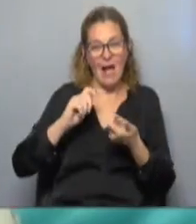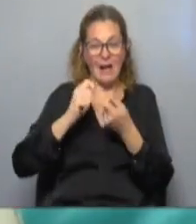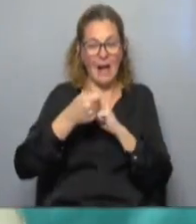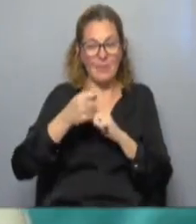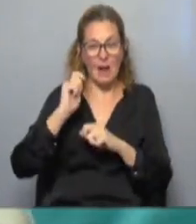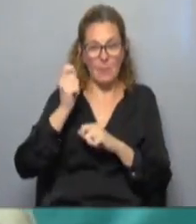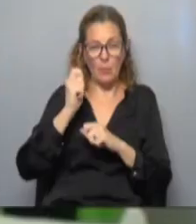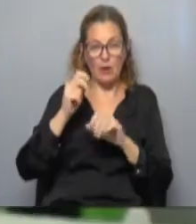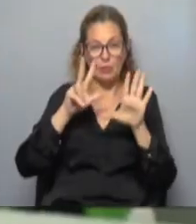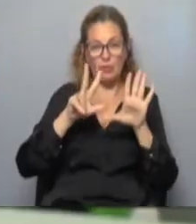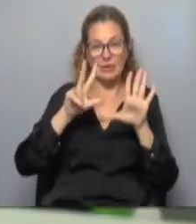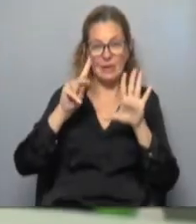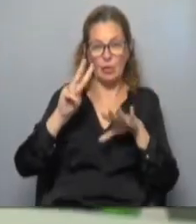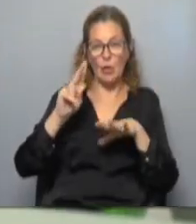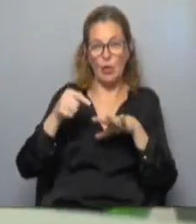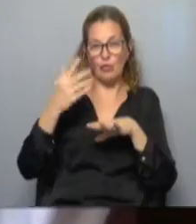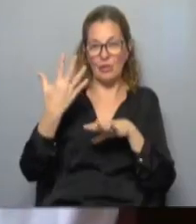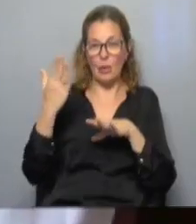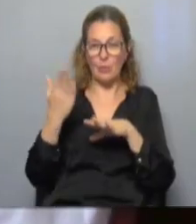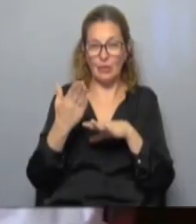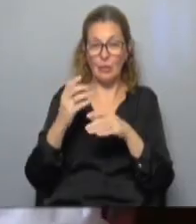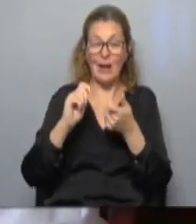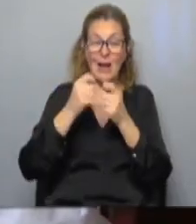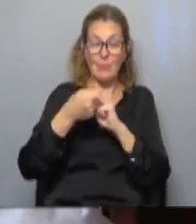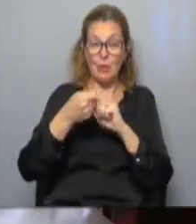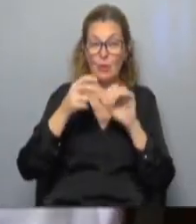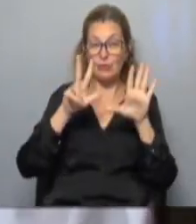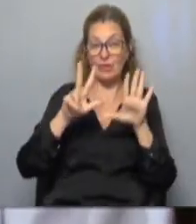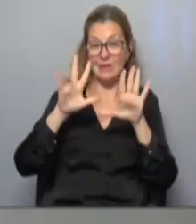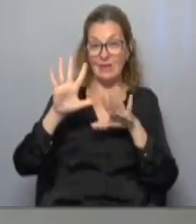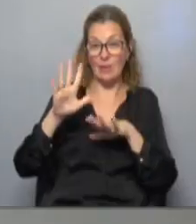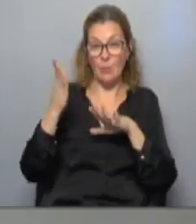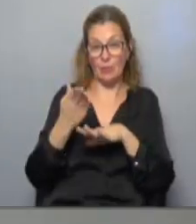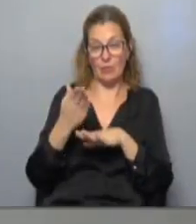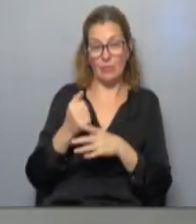,5% a 83,3% entre 2018 y 2020.